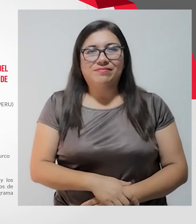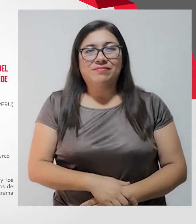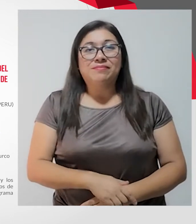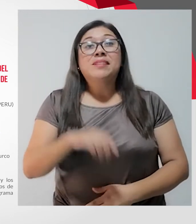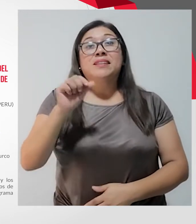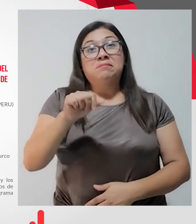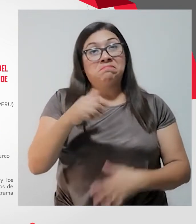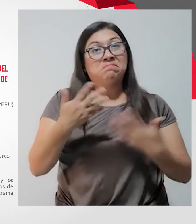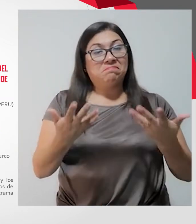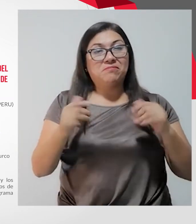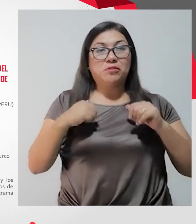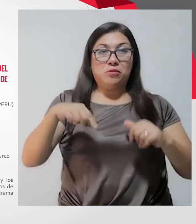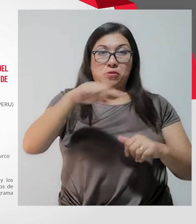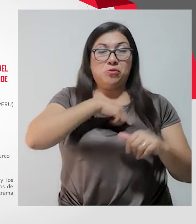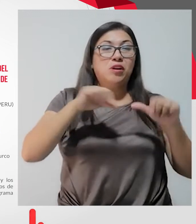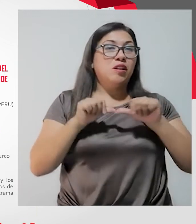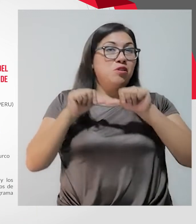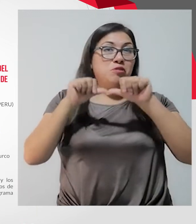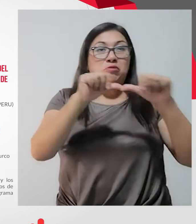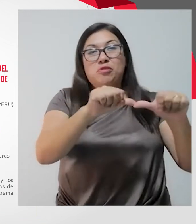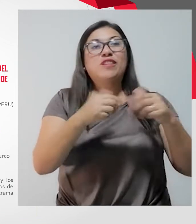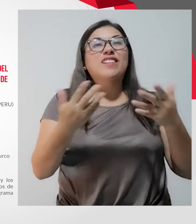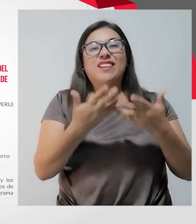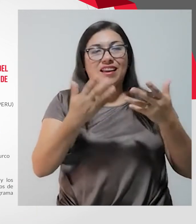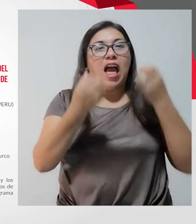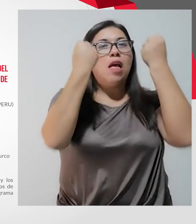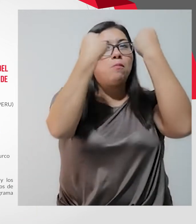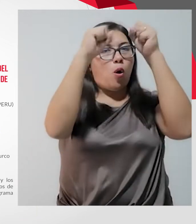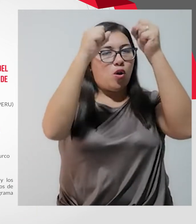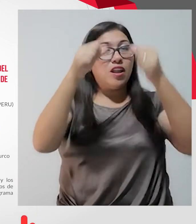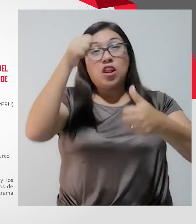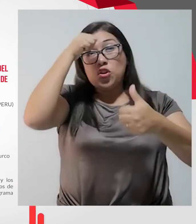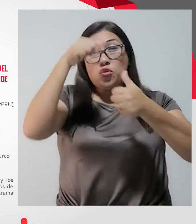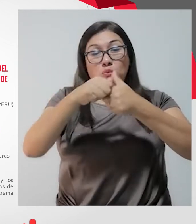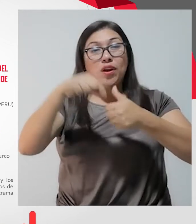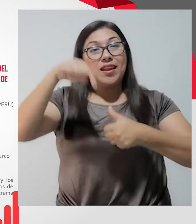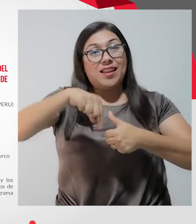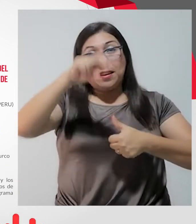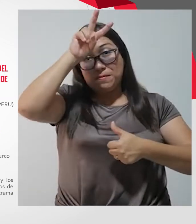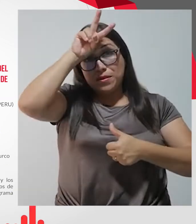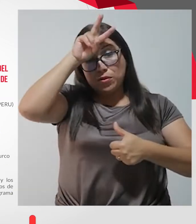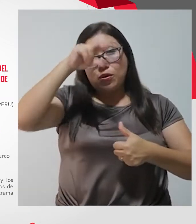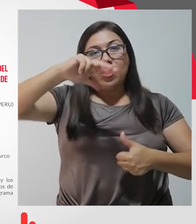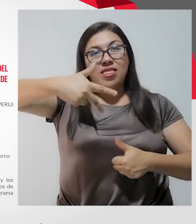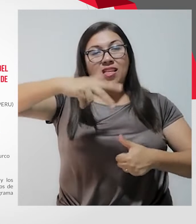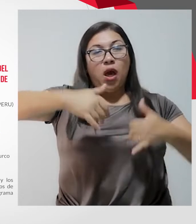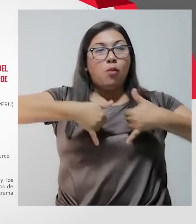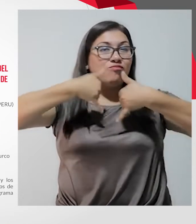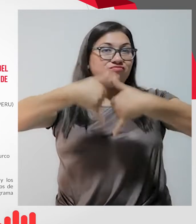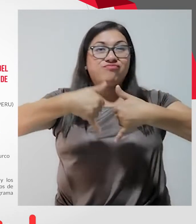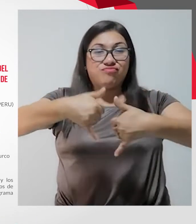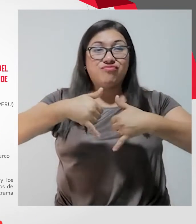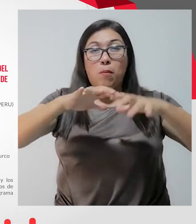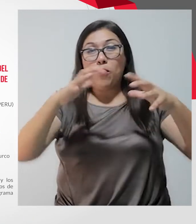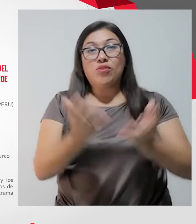Y Enrique, seguimos en modo para deporte. Como recuerda, se ha realizado en Perú la tercera Copa Mundial